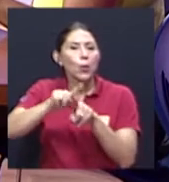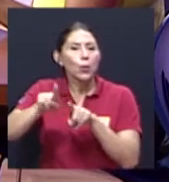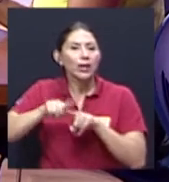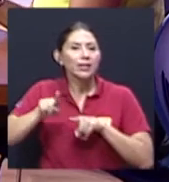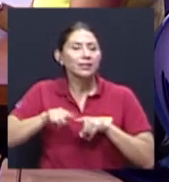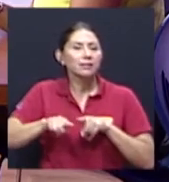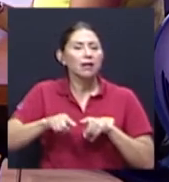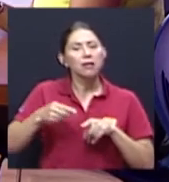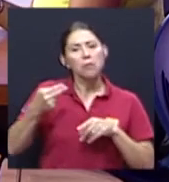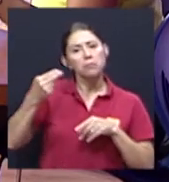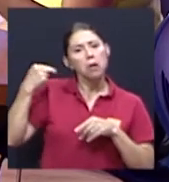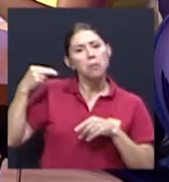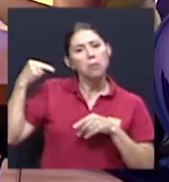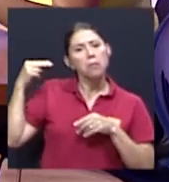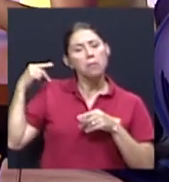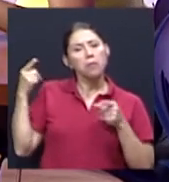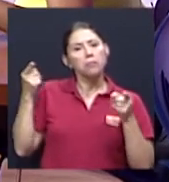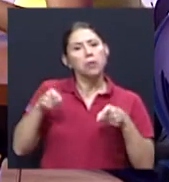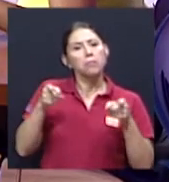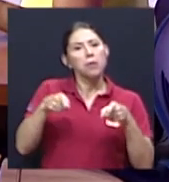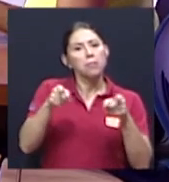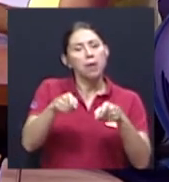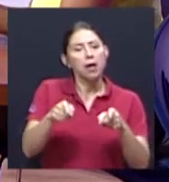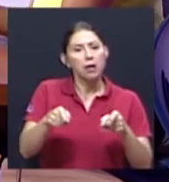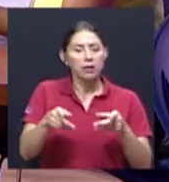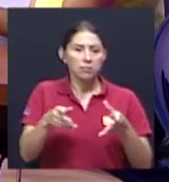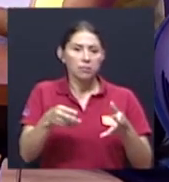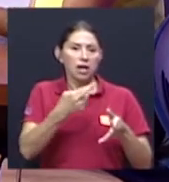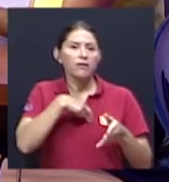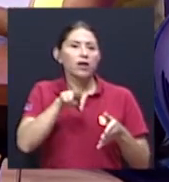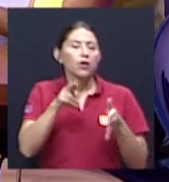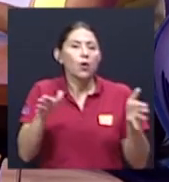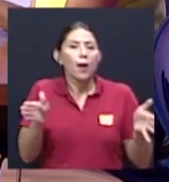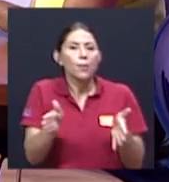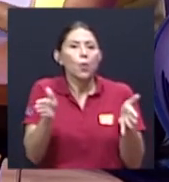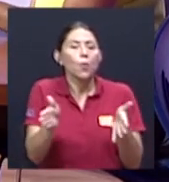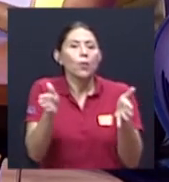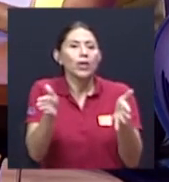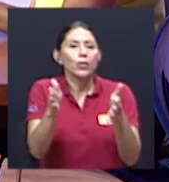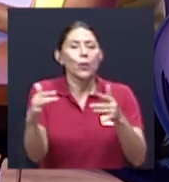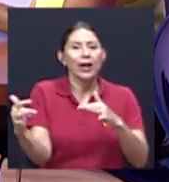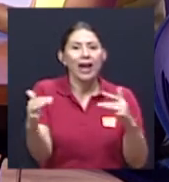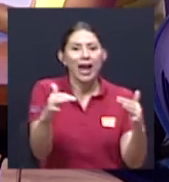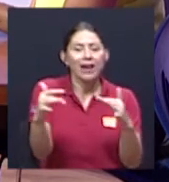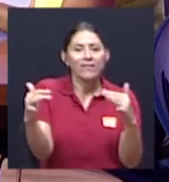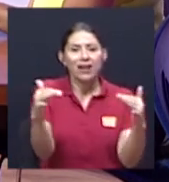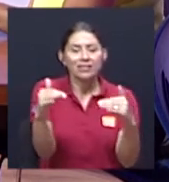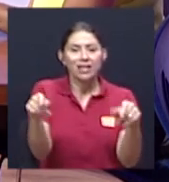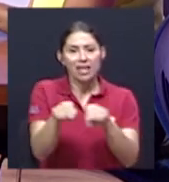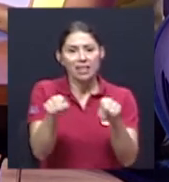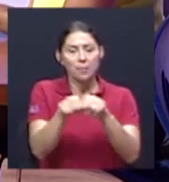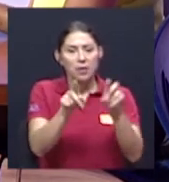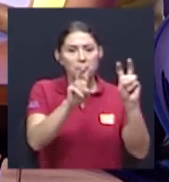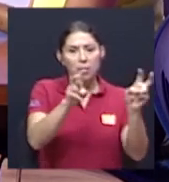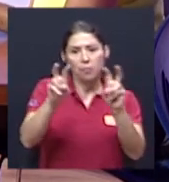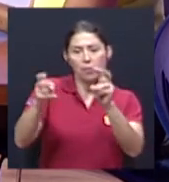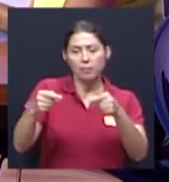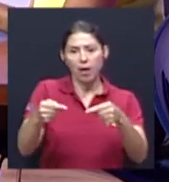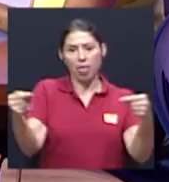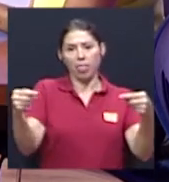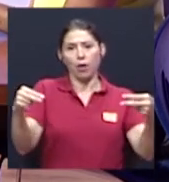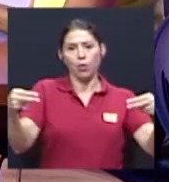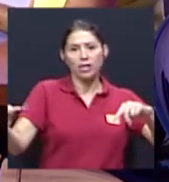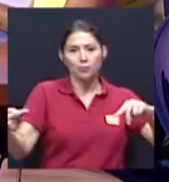es lo que han promovido las religiones han sido guerras y antagonismos y don Álvaro